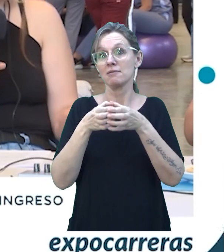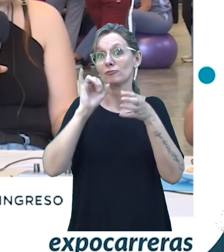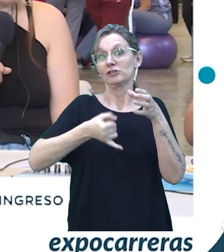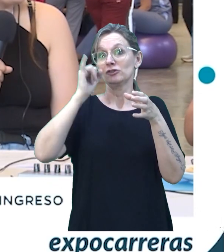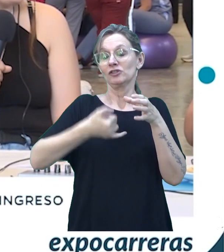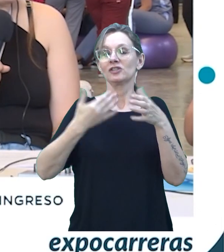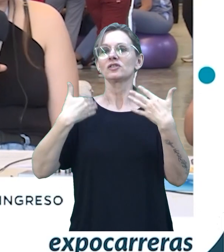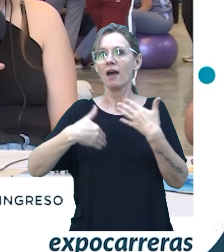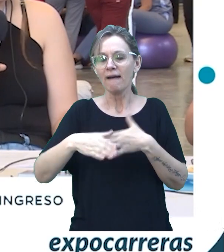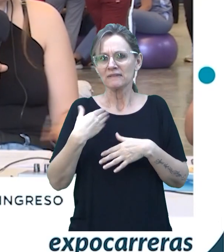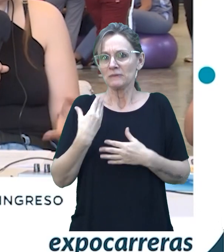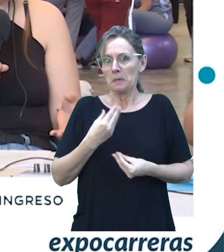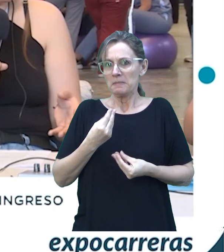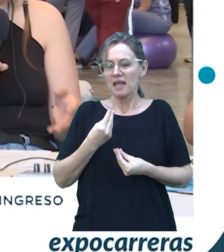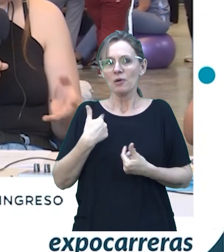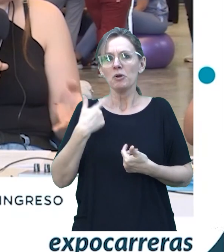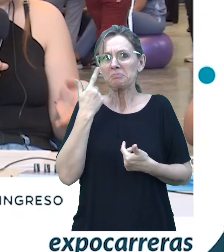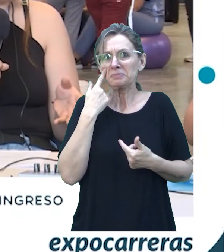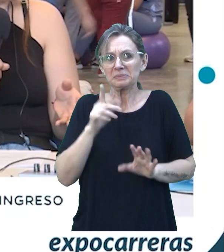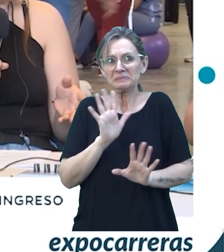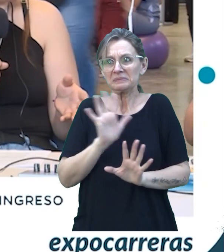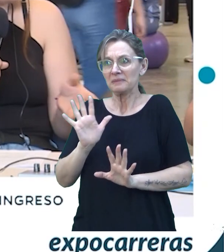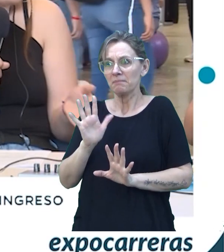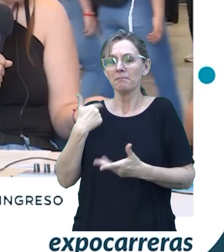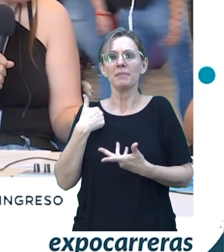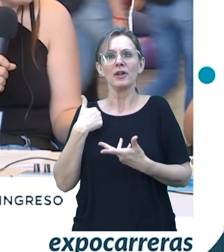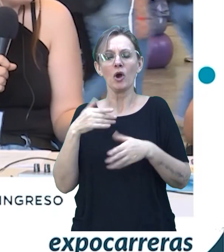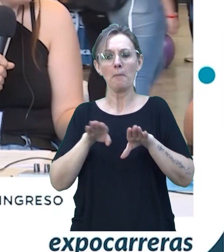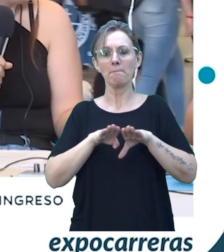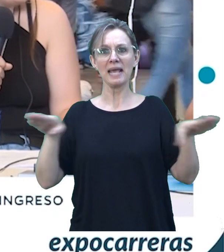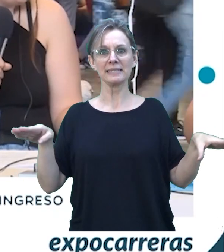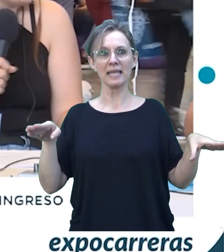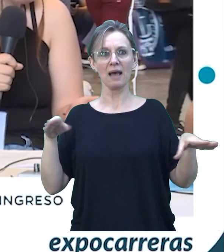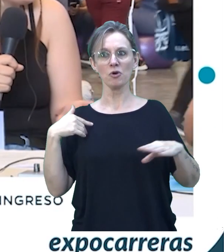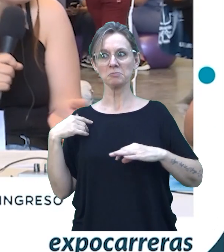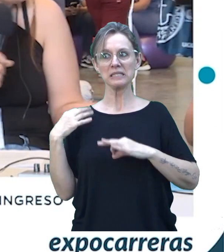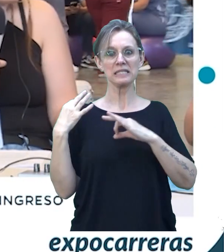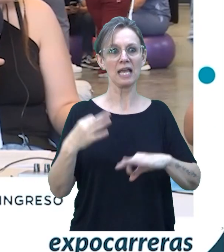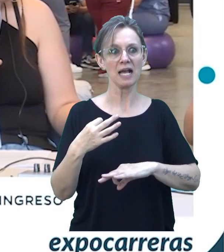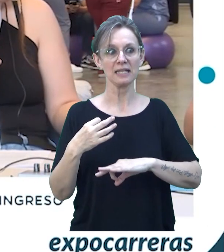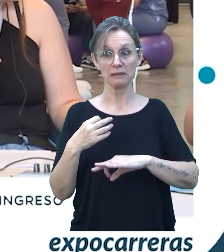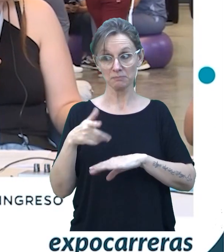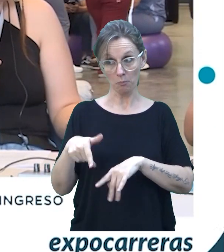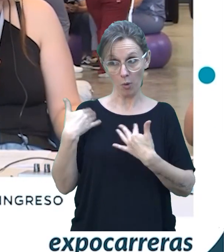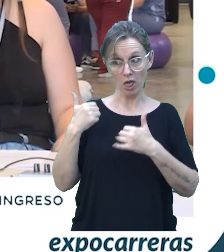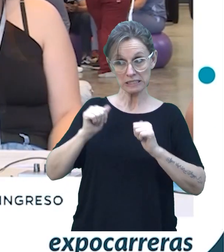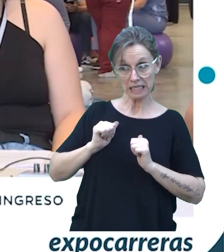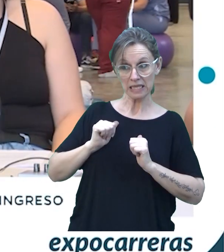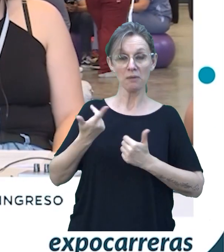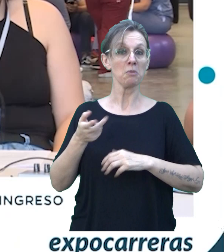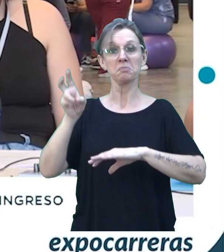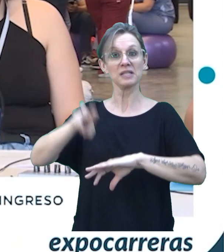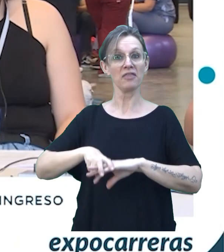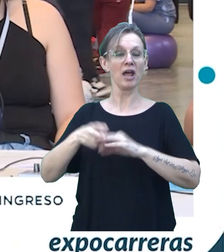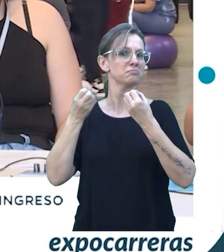No conocés a nadie. Pero básicamente llegar a una mesa y decir, che, ¿estás ocupado? Y sentarte y ya empezaba la conversación. Parece más